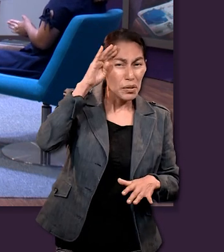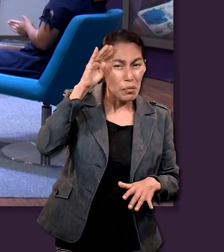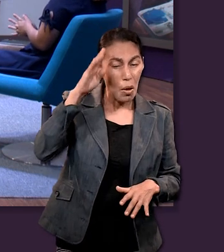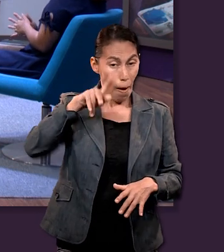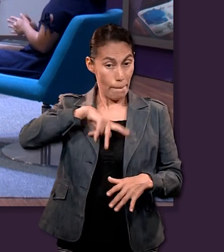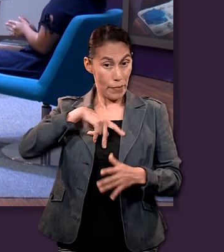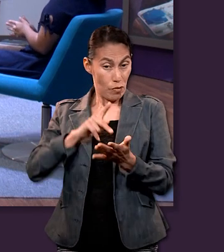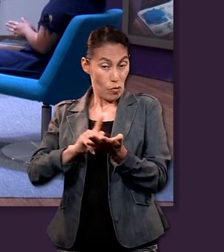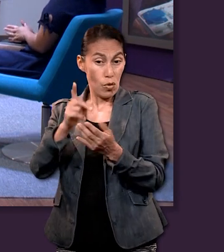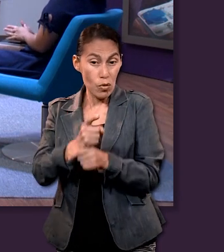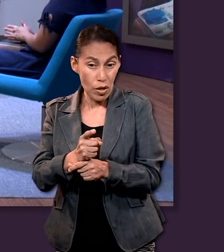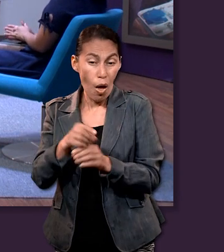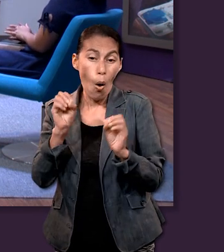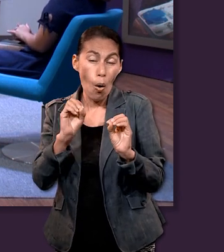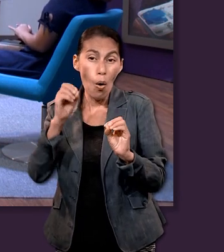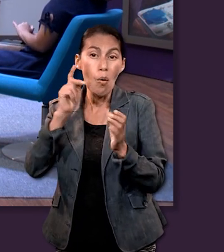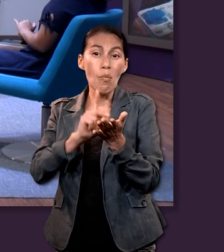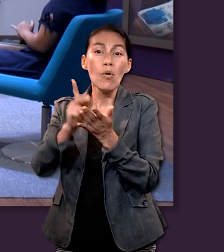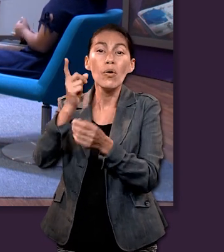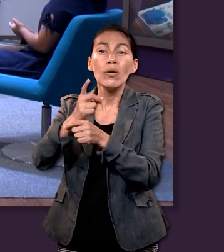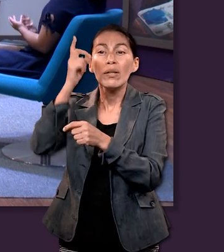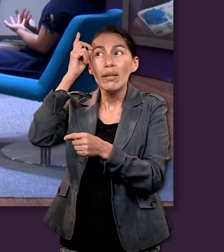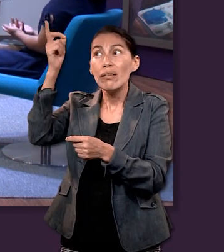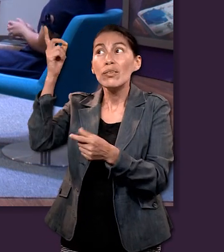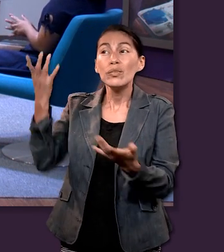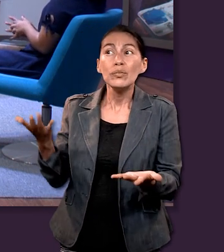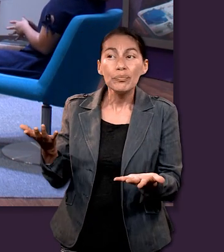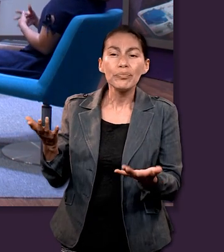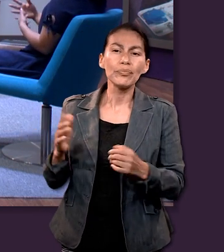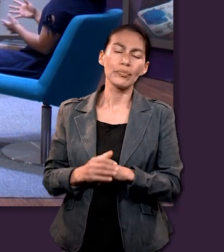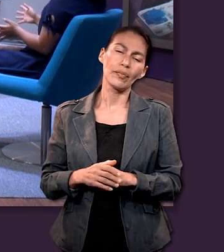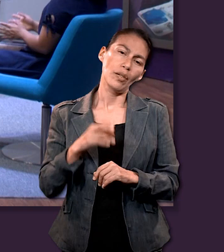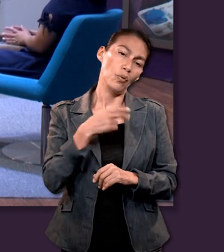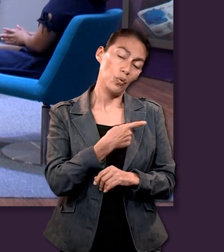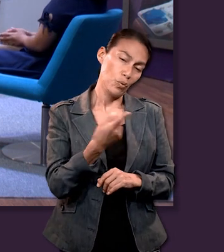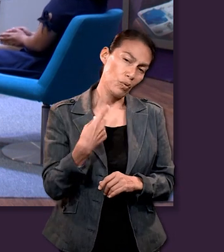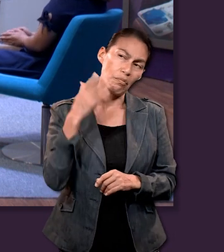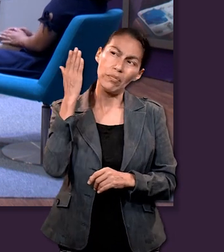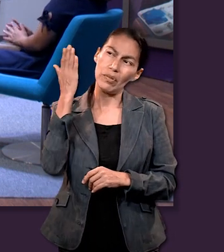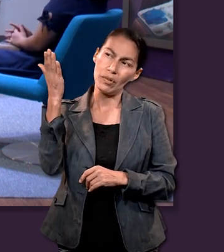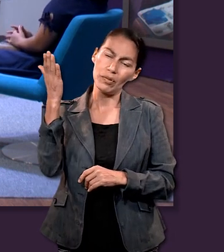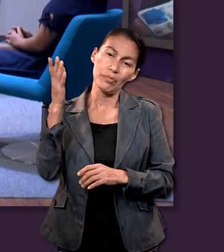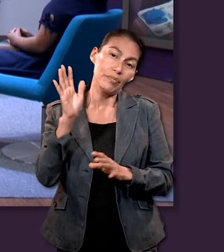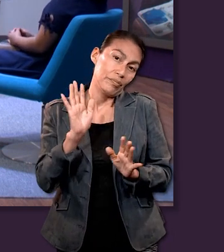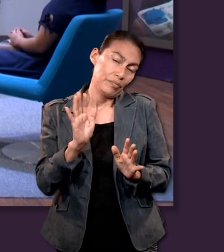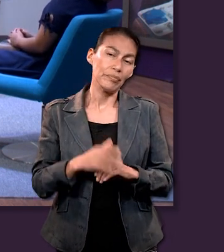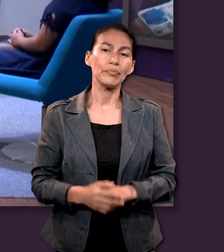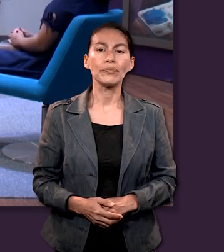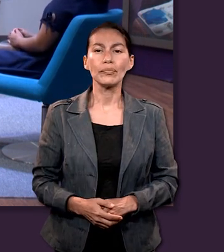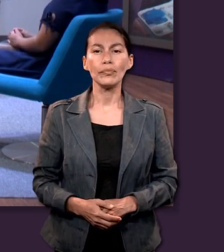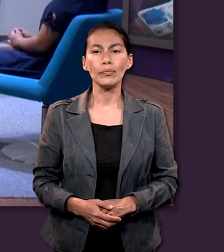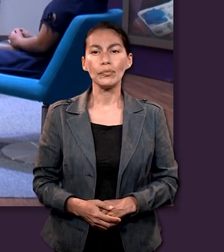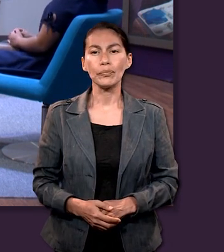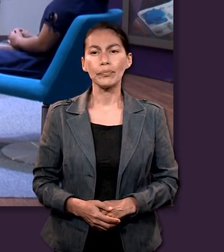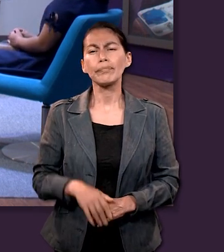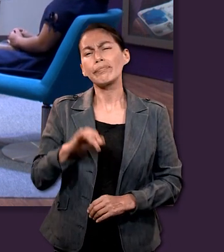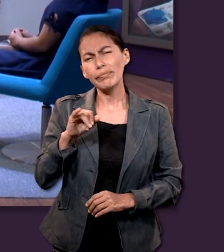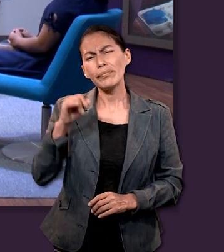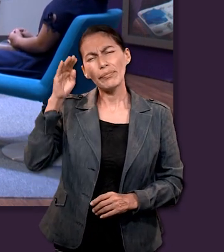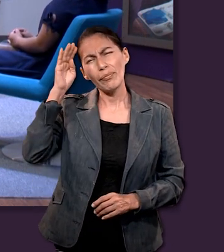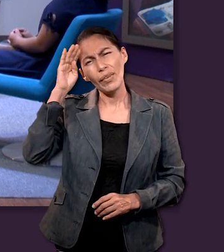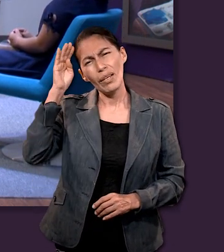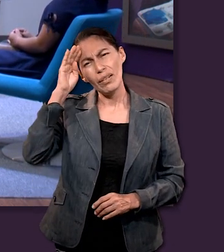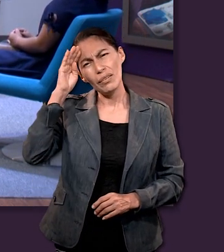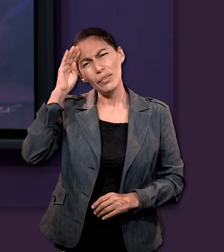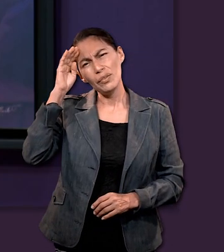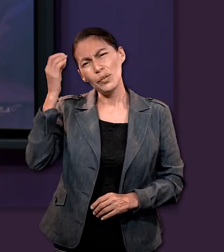será la voluntad de Dios o no será la voluntad de Dios. Pero pues eso lo veremos ya conforme vaya actuando Dios en nuestra petición. Sí,